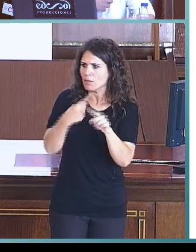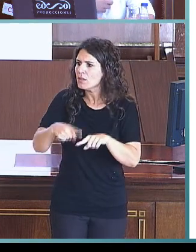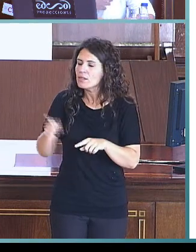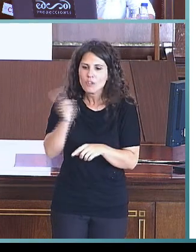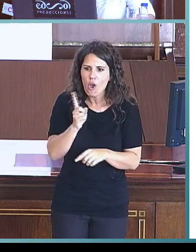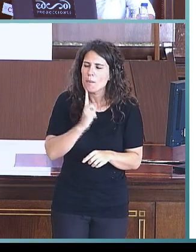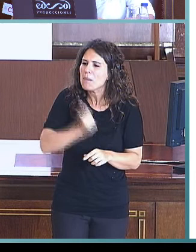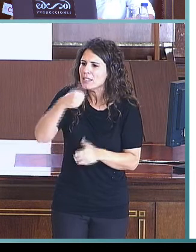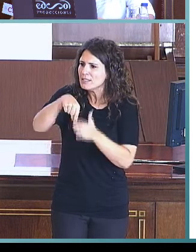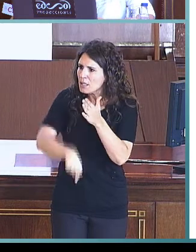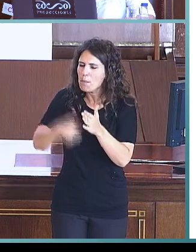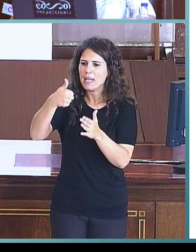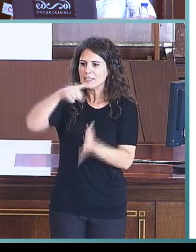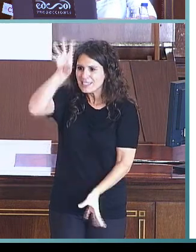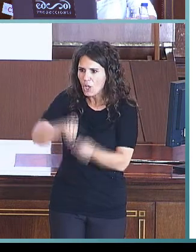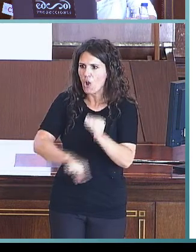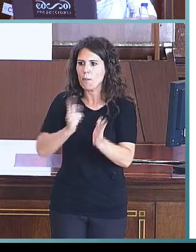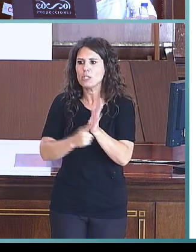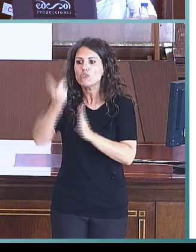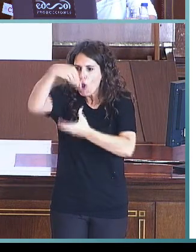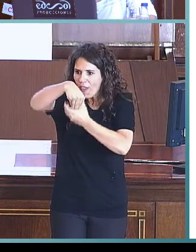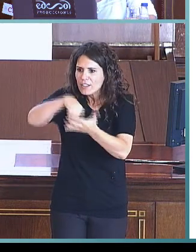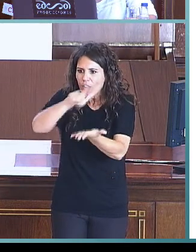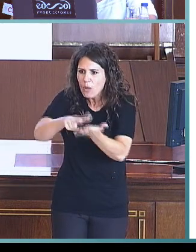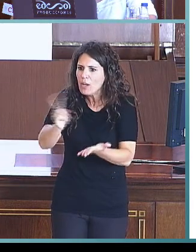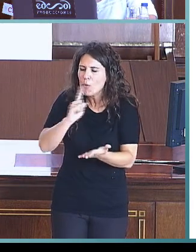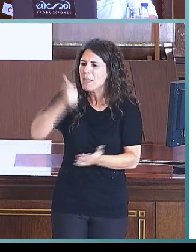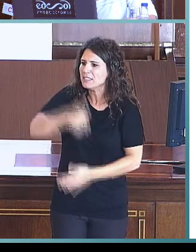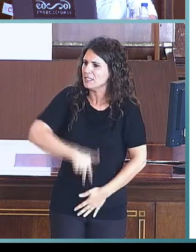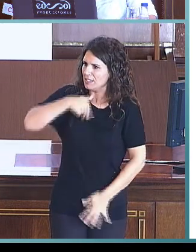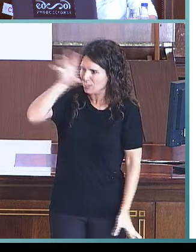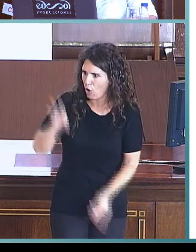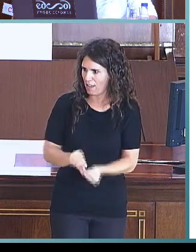herramienta que nos dé un perfil más completo, más global.